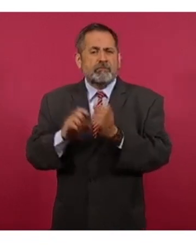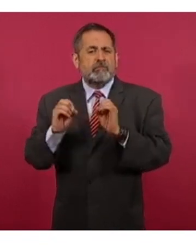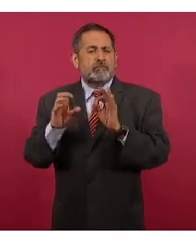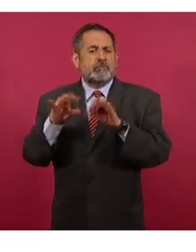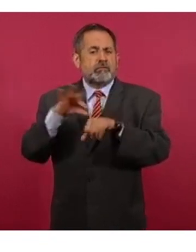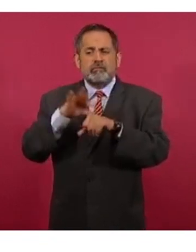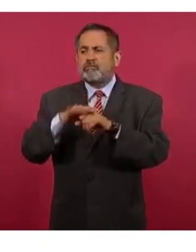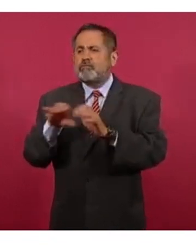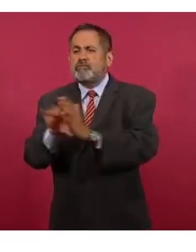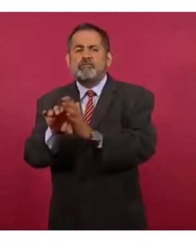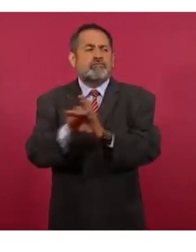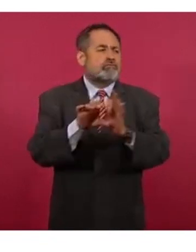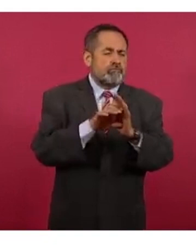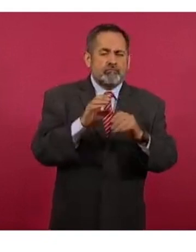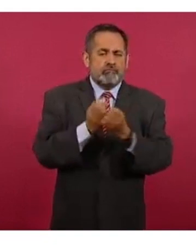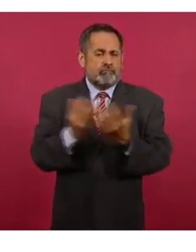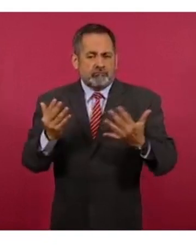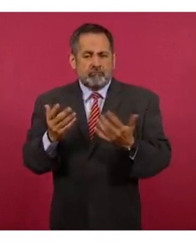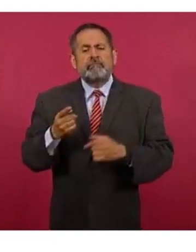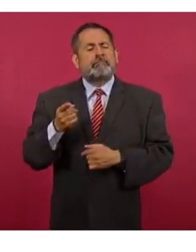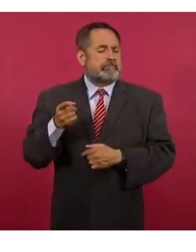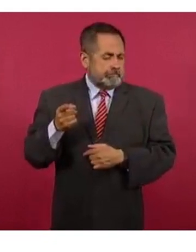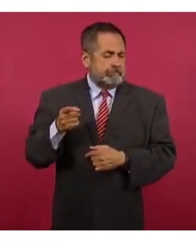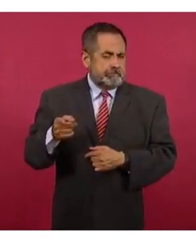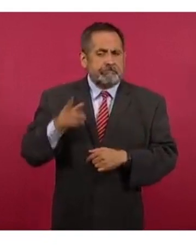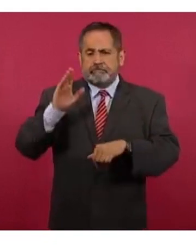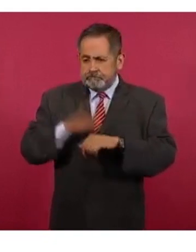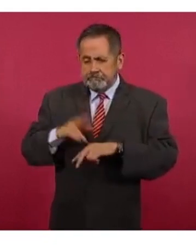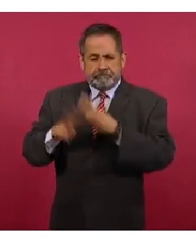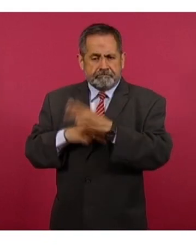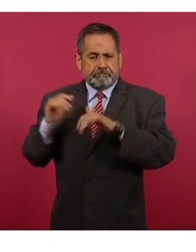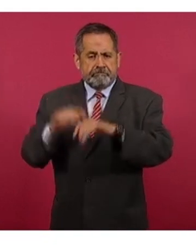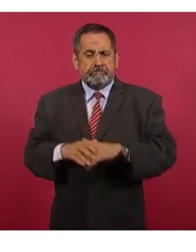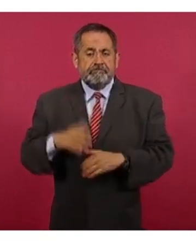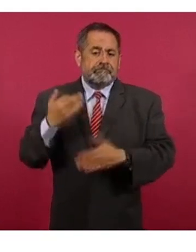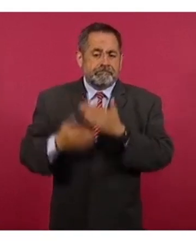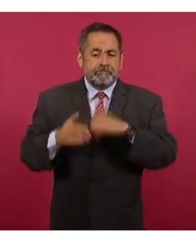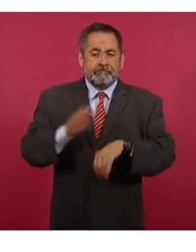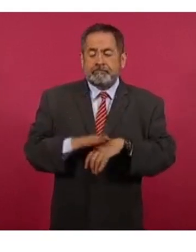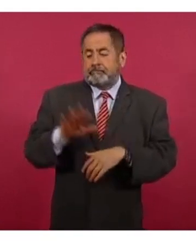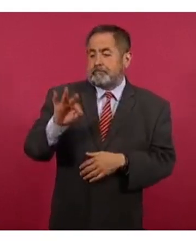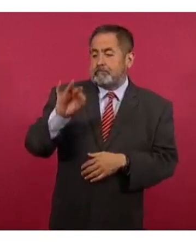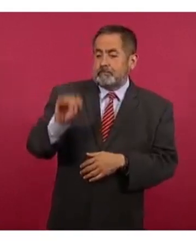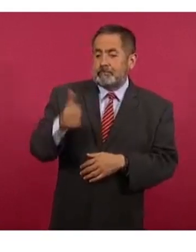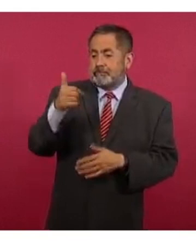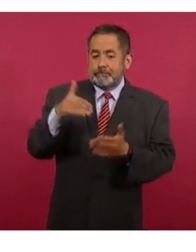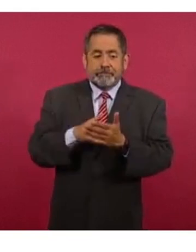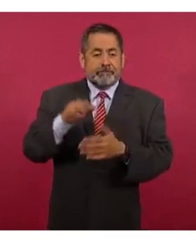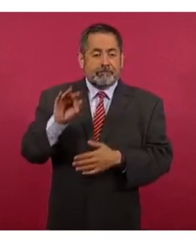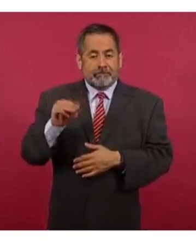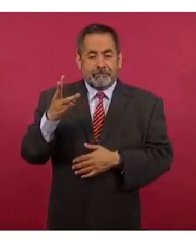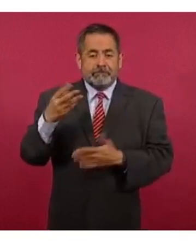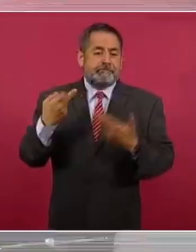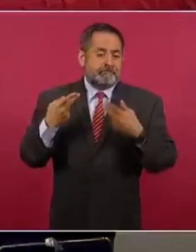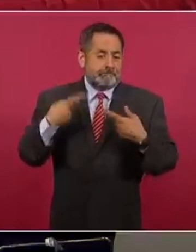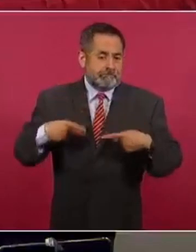y este total del personal médico, 46 mil 43 personas. Como verán, es un número